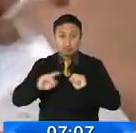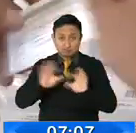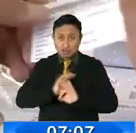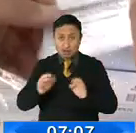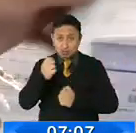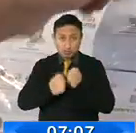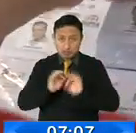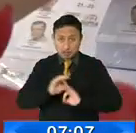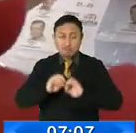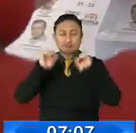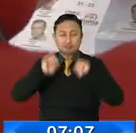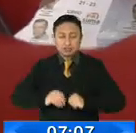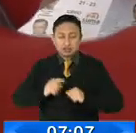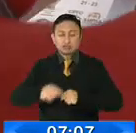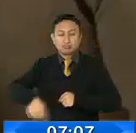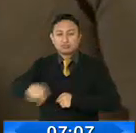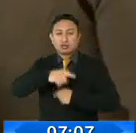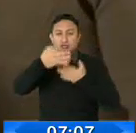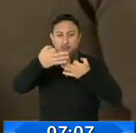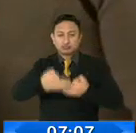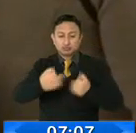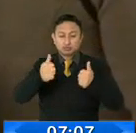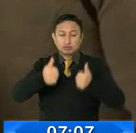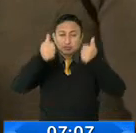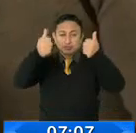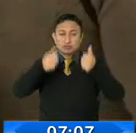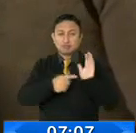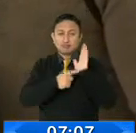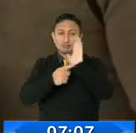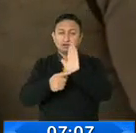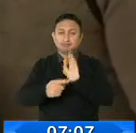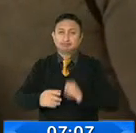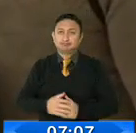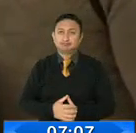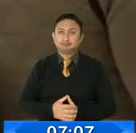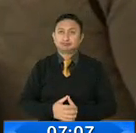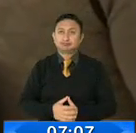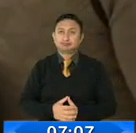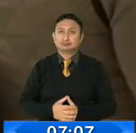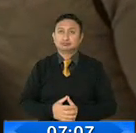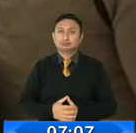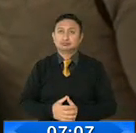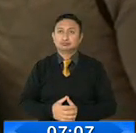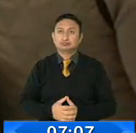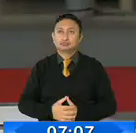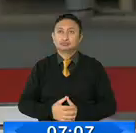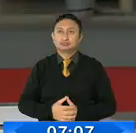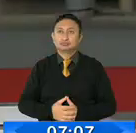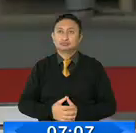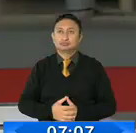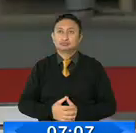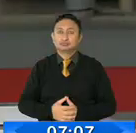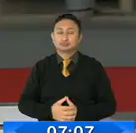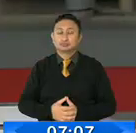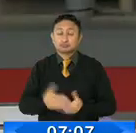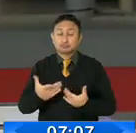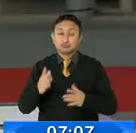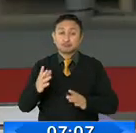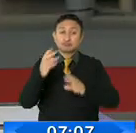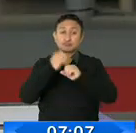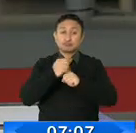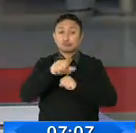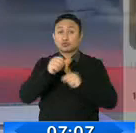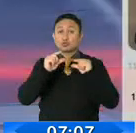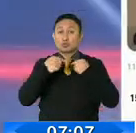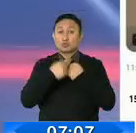entonces serán nombrados oficialmente candidatos, informó Carolina Basante. Y en horas de la noche otros movimientos